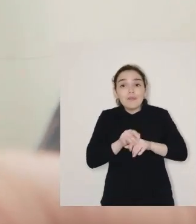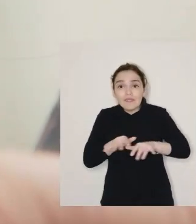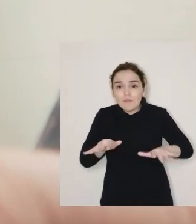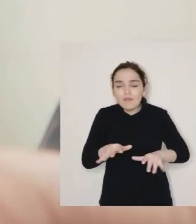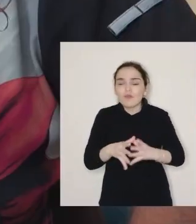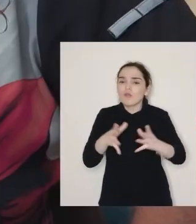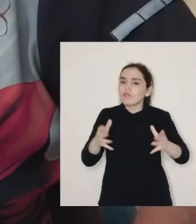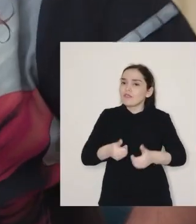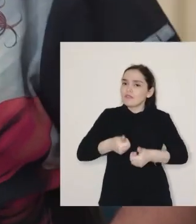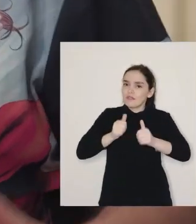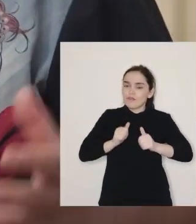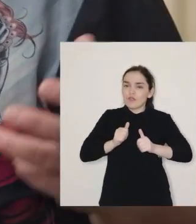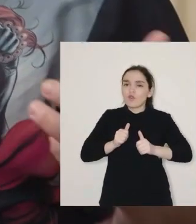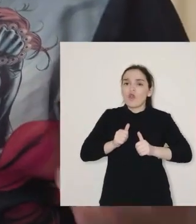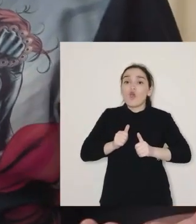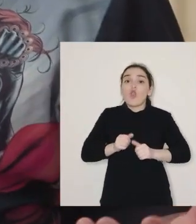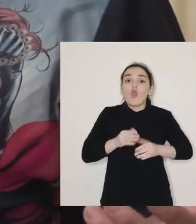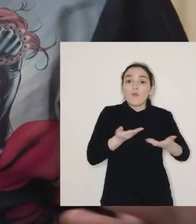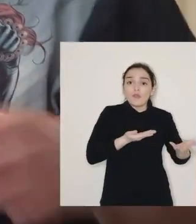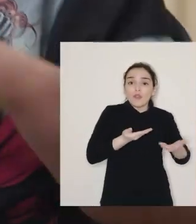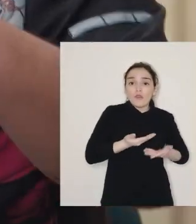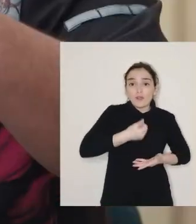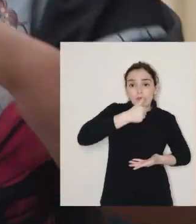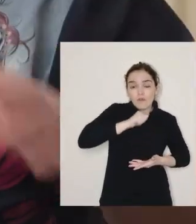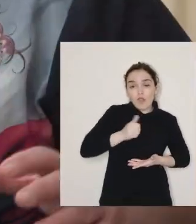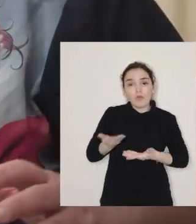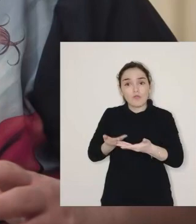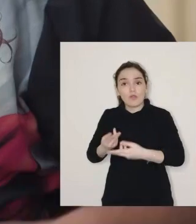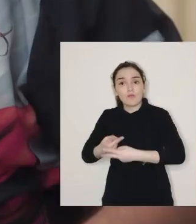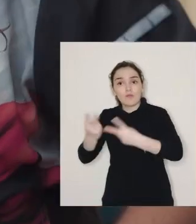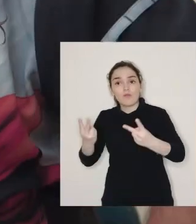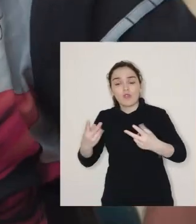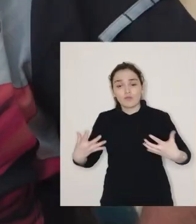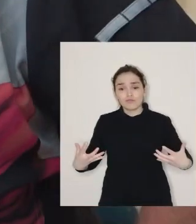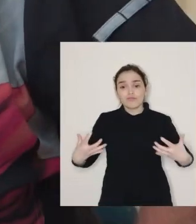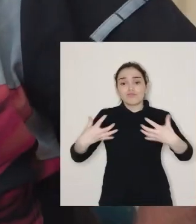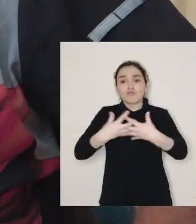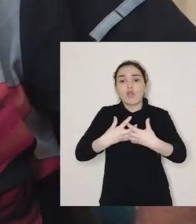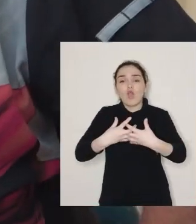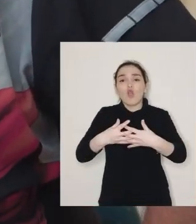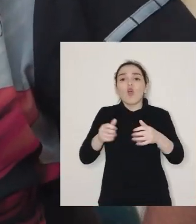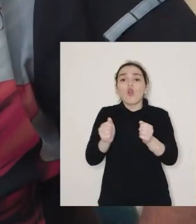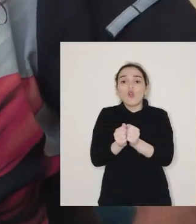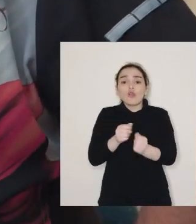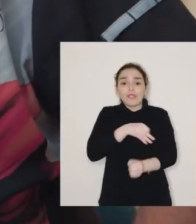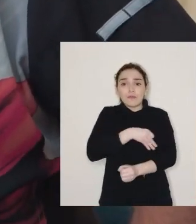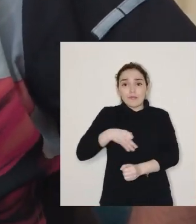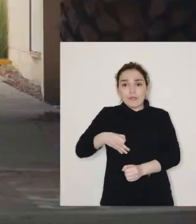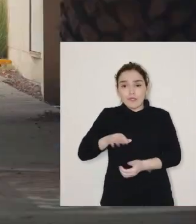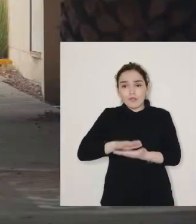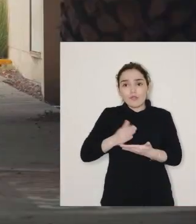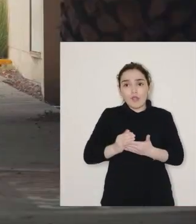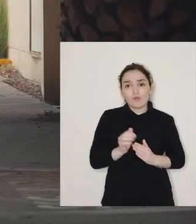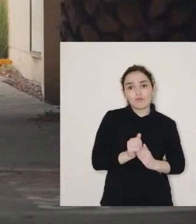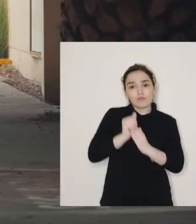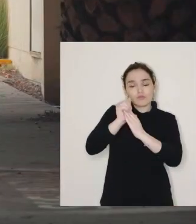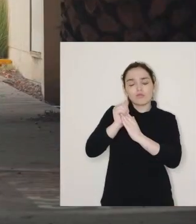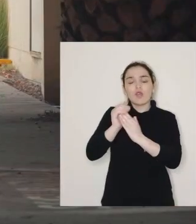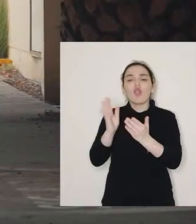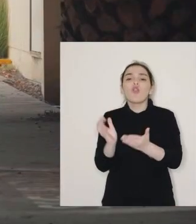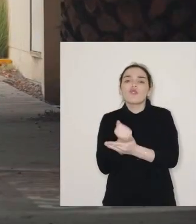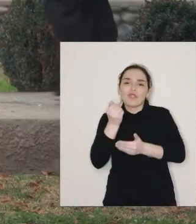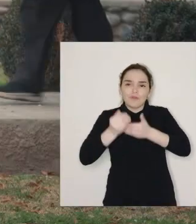Los prestadores privados, junto con los prestadores públicos, bajo la conducción del Ministerio de Salud, logramos salir adelante. Y eso fue